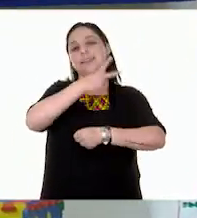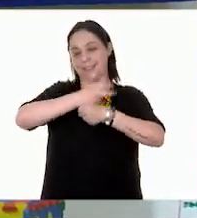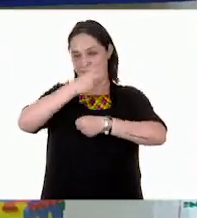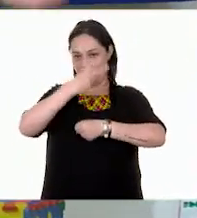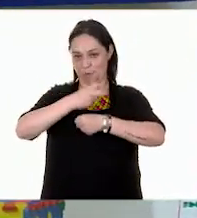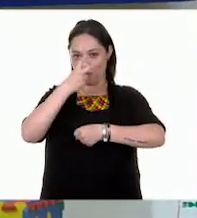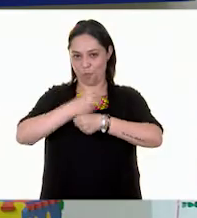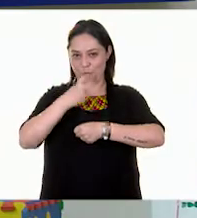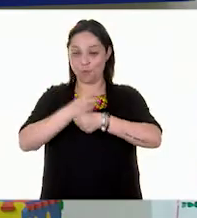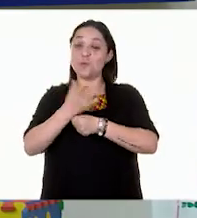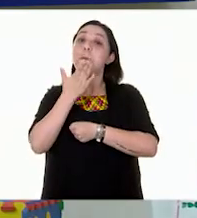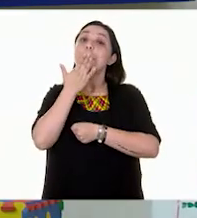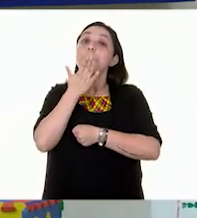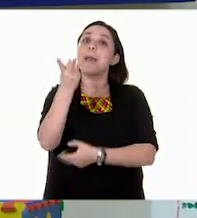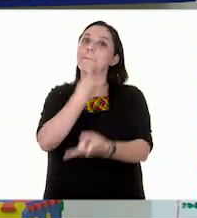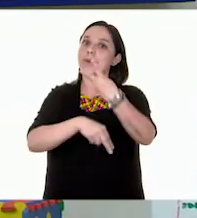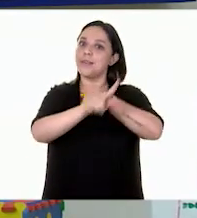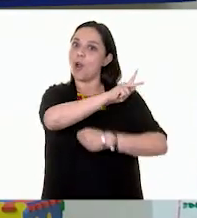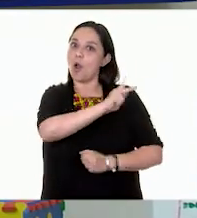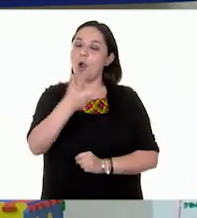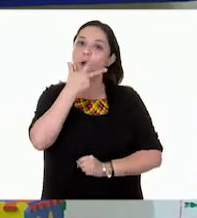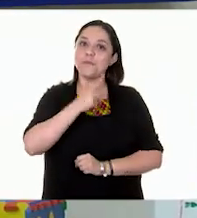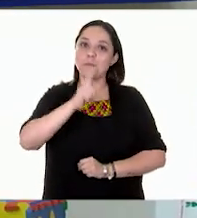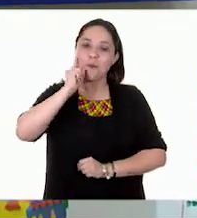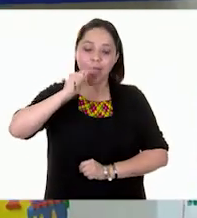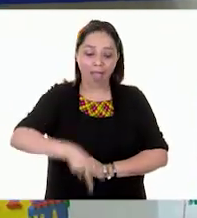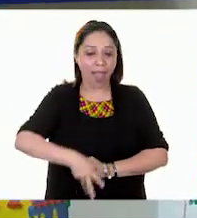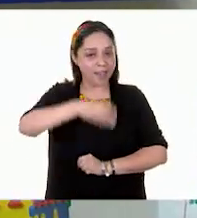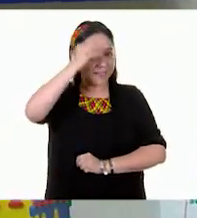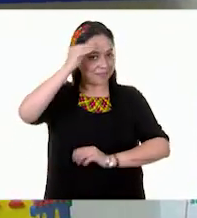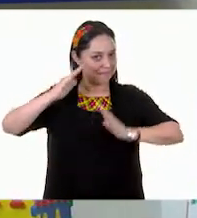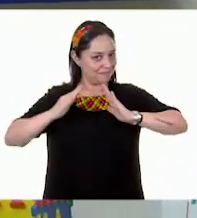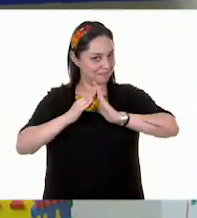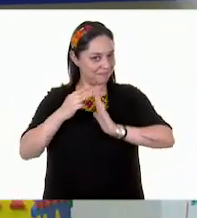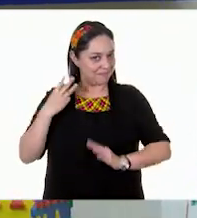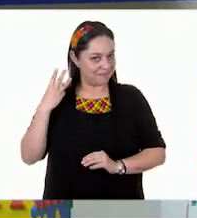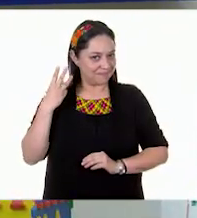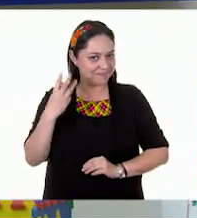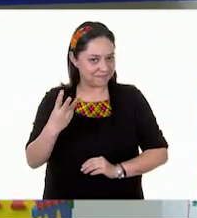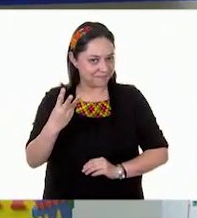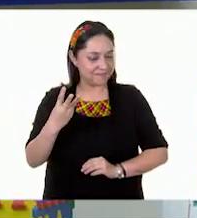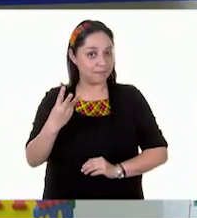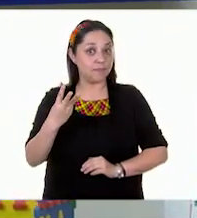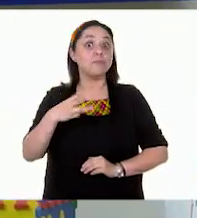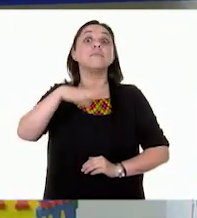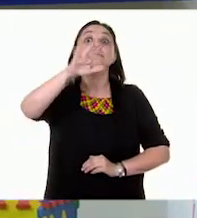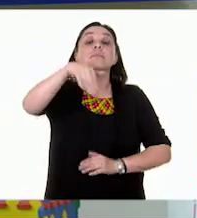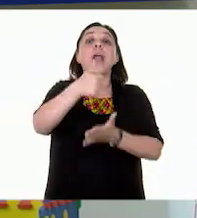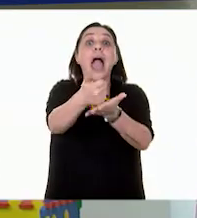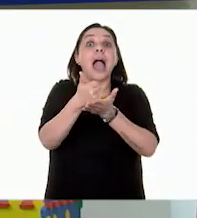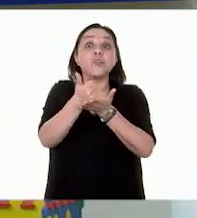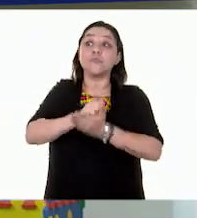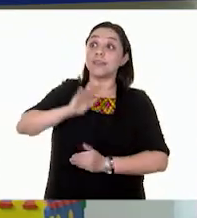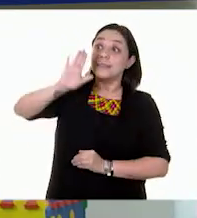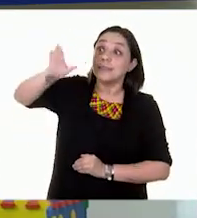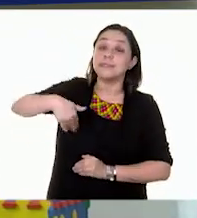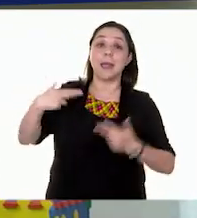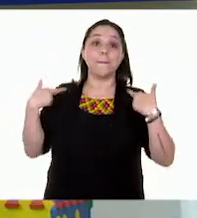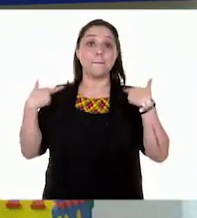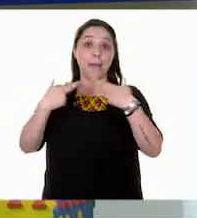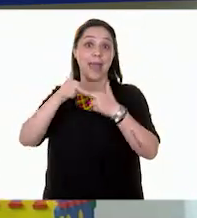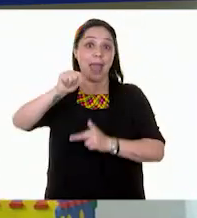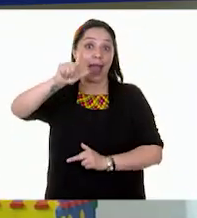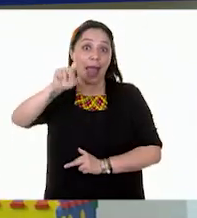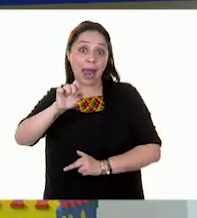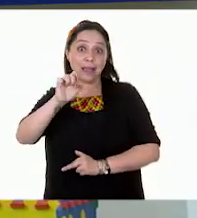primaria. Sean bienvenidas y bienvenidos a Aprenden Casa 3. Ayúdenme a llamarle a la maestra Ale para que se nos una a